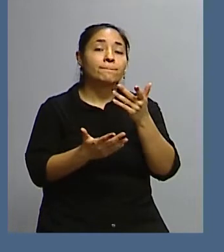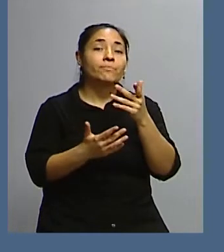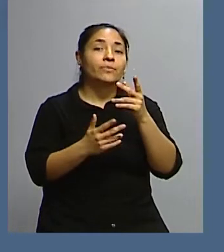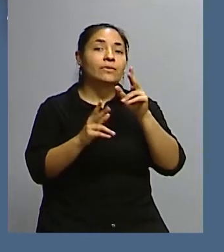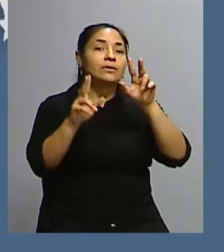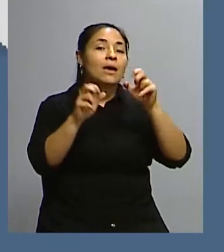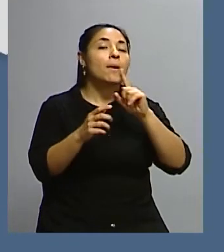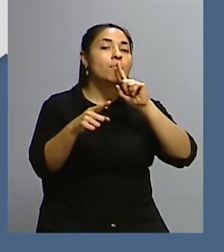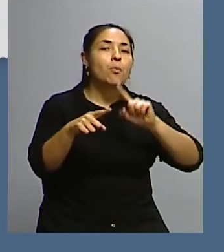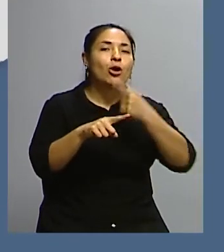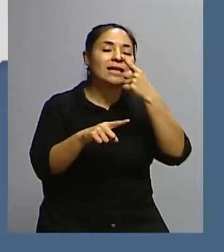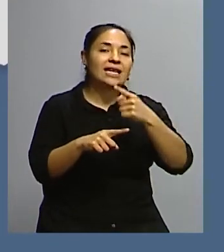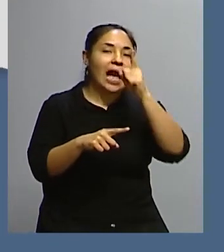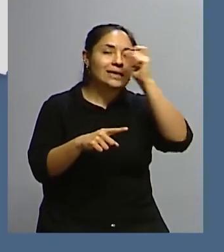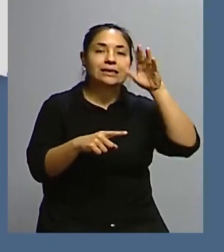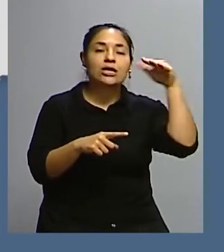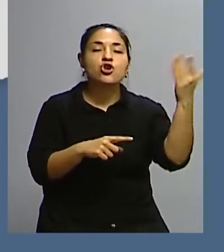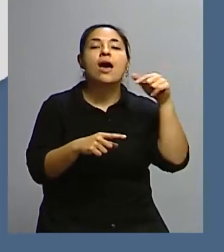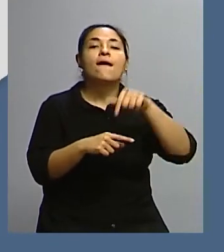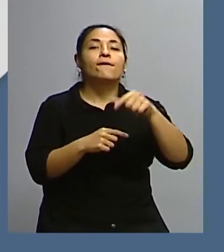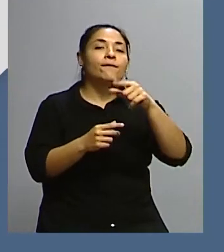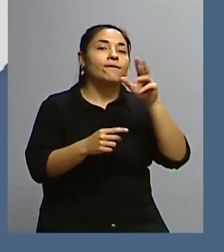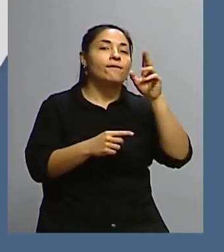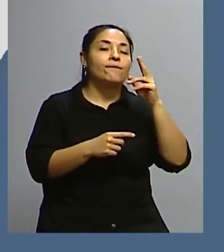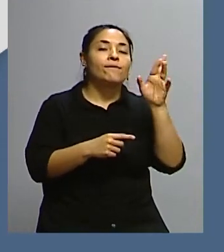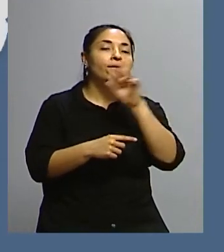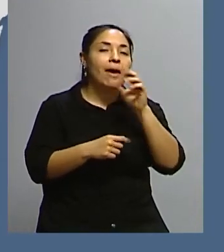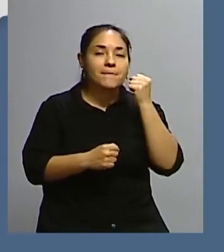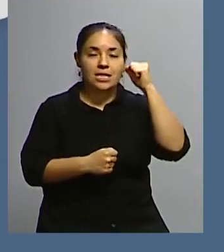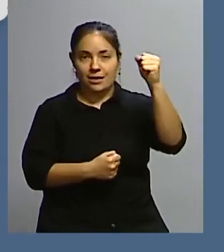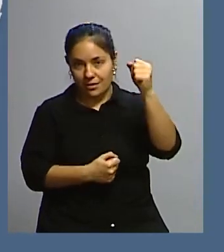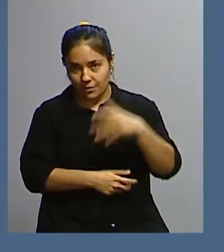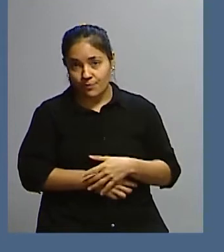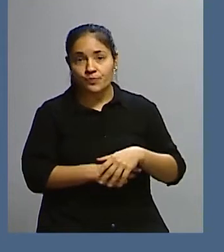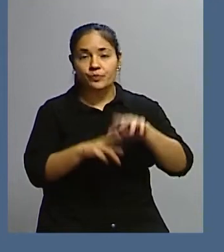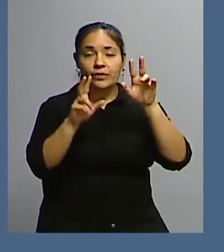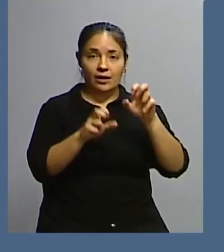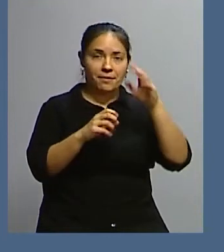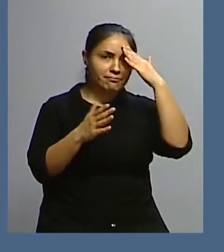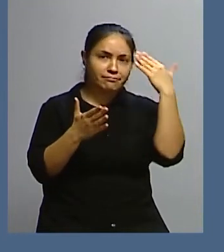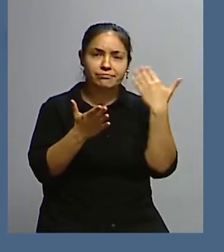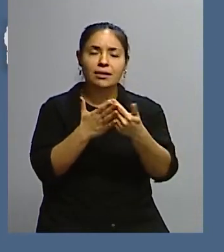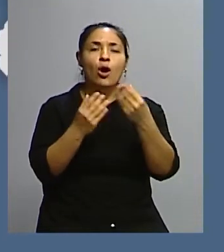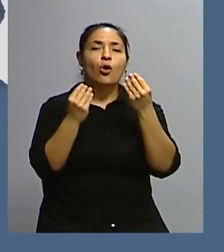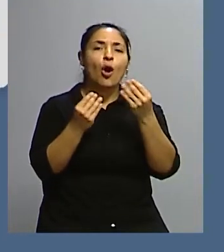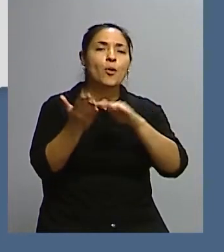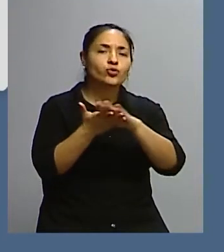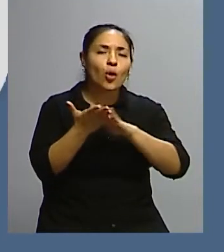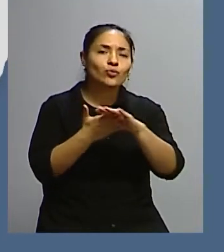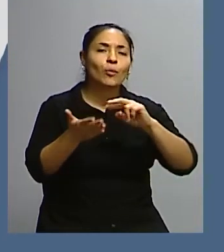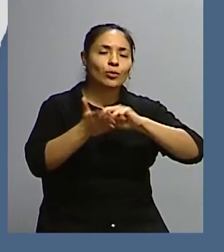feminista. Yo creo que de cara a la luz de los conflictos internacionales y de la manera como se resuelven los problemas,